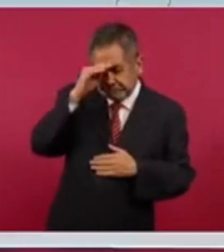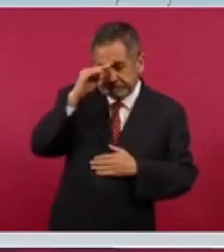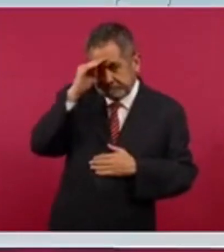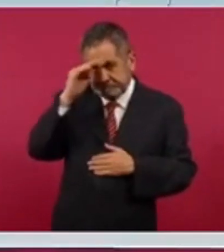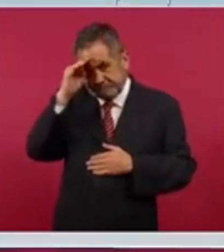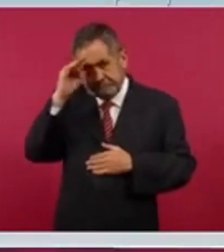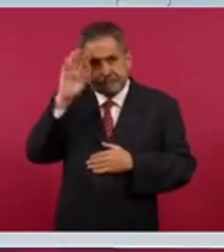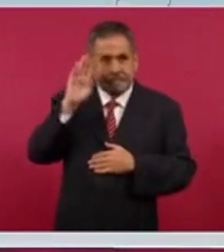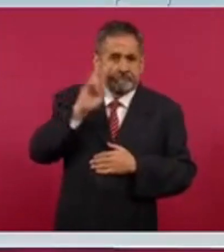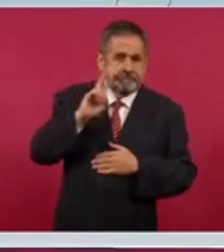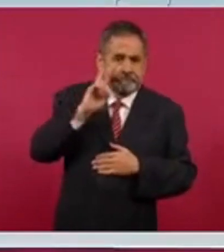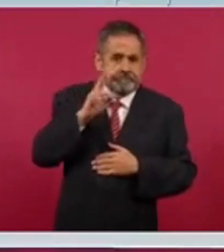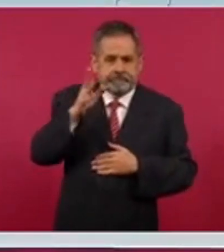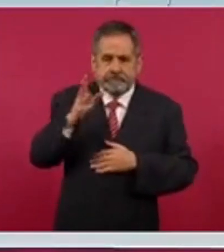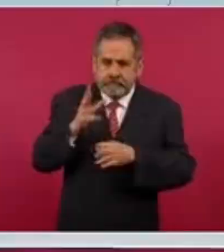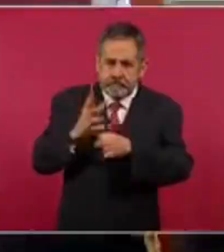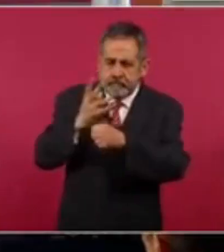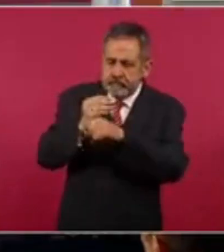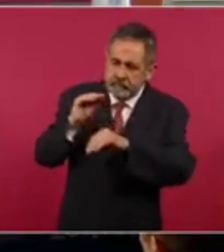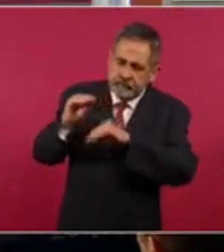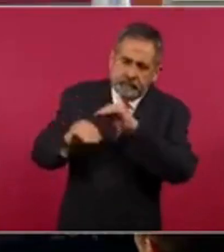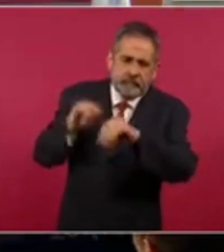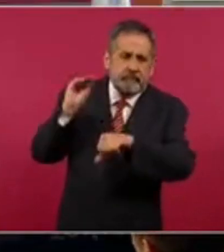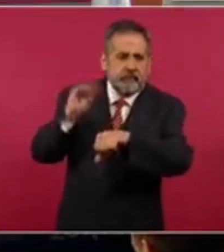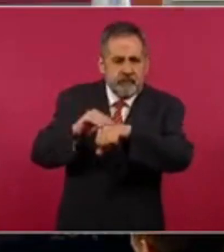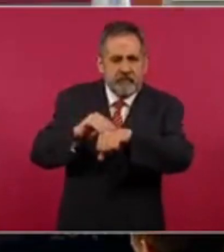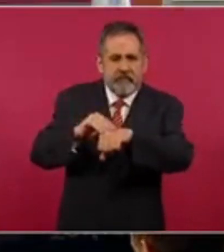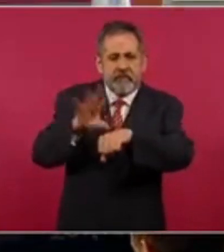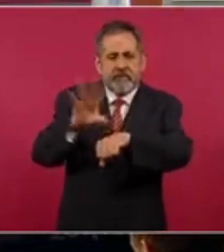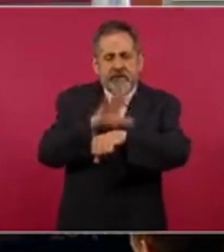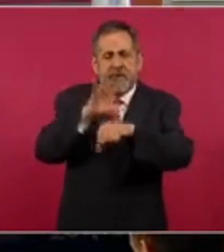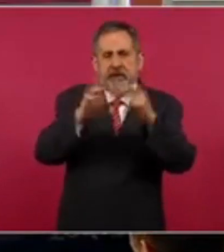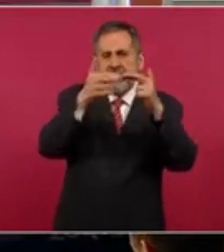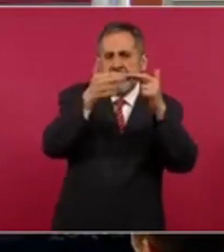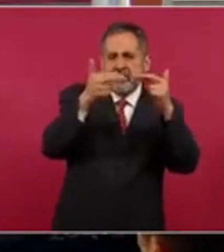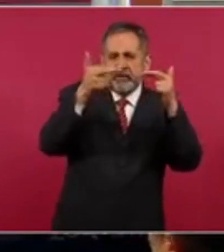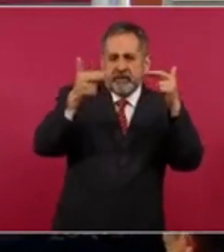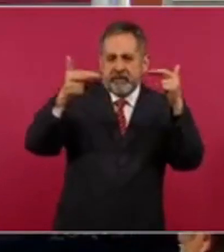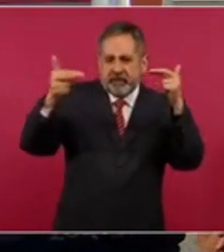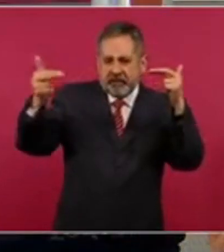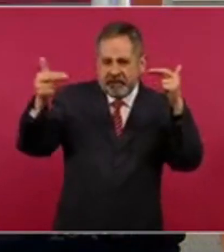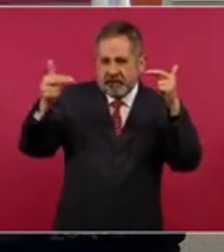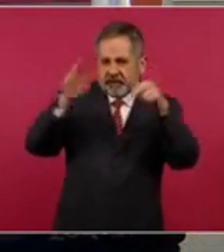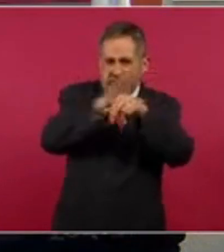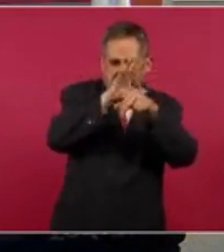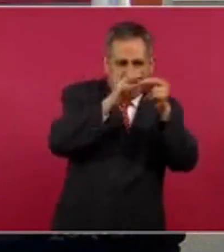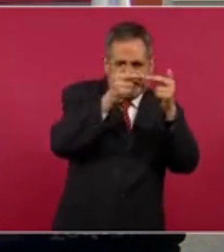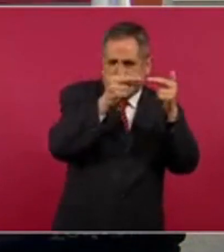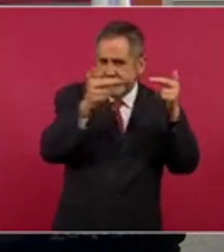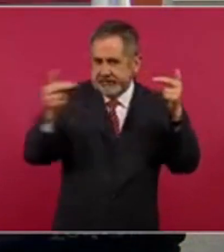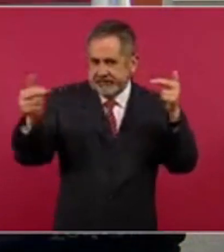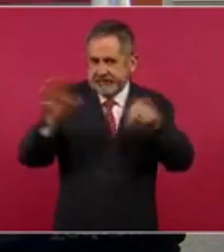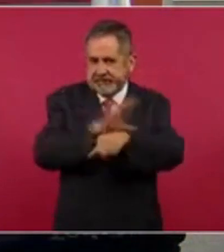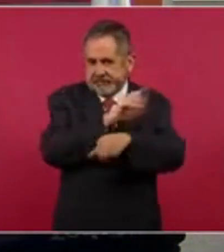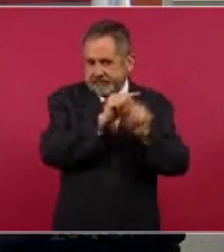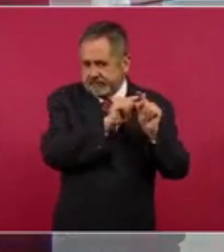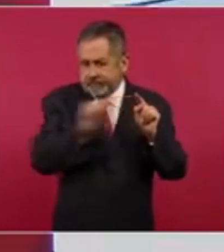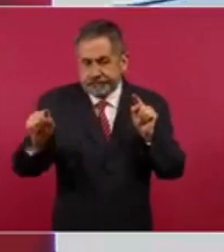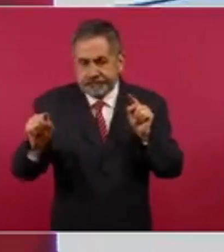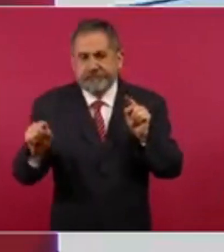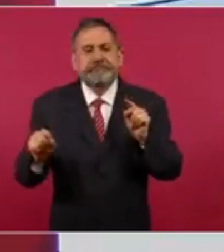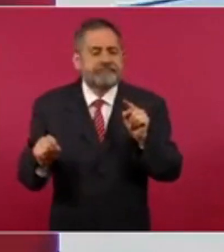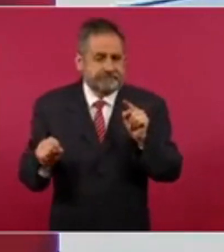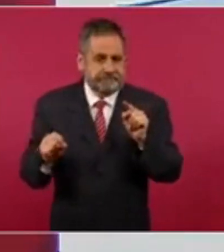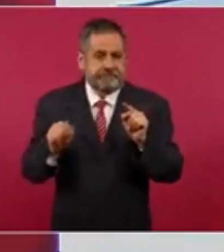fortalecer las líneas, ya estamos construyendo